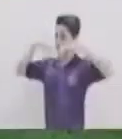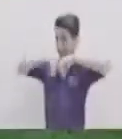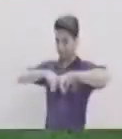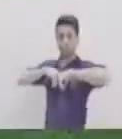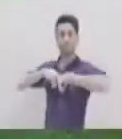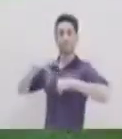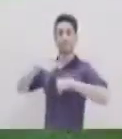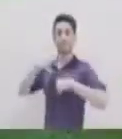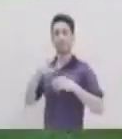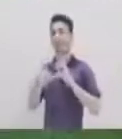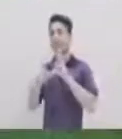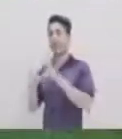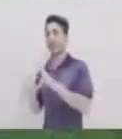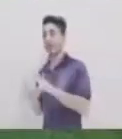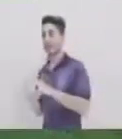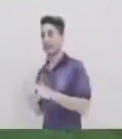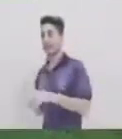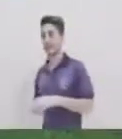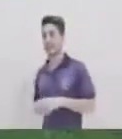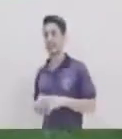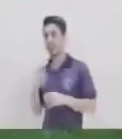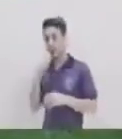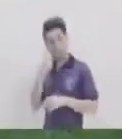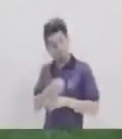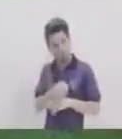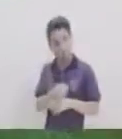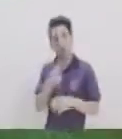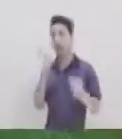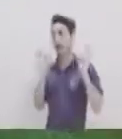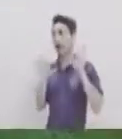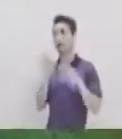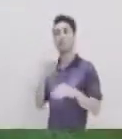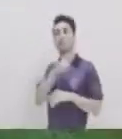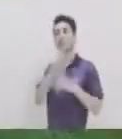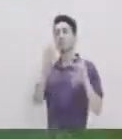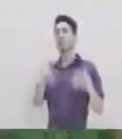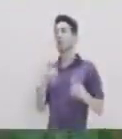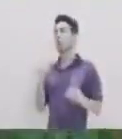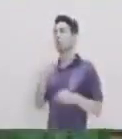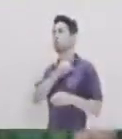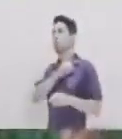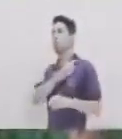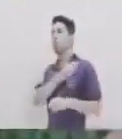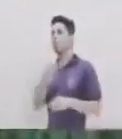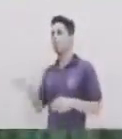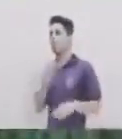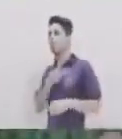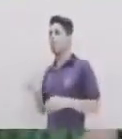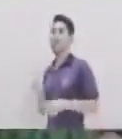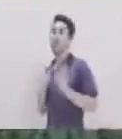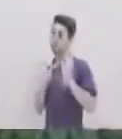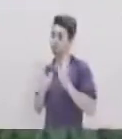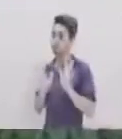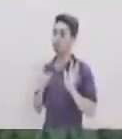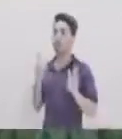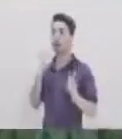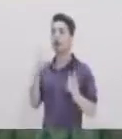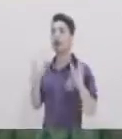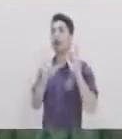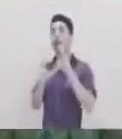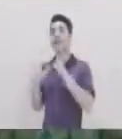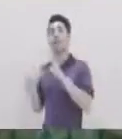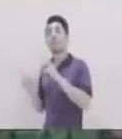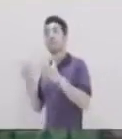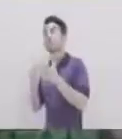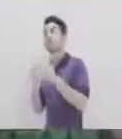Y a veces Nos etiquetamos Diciendo Ay que persona Tan mandona ¿Verdad? Entonces un liderazgo Tiene que ser